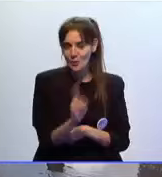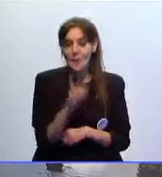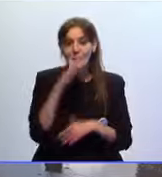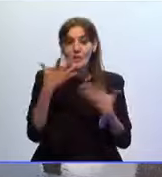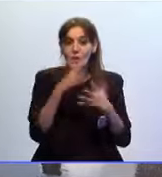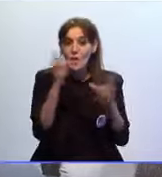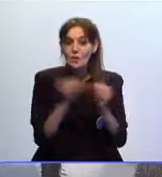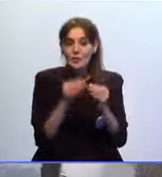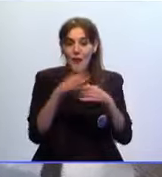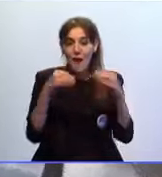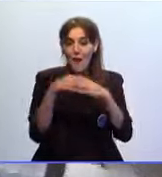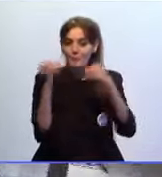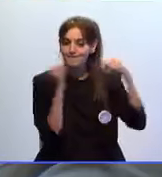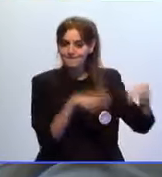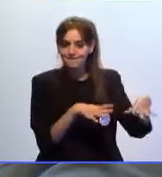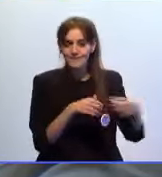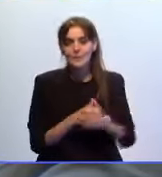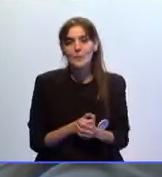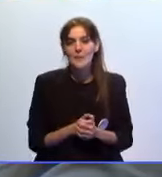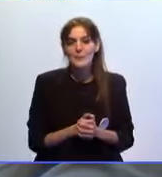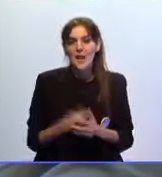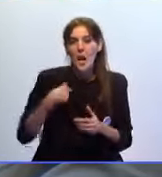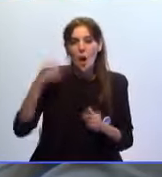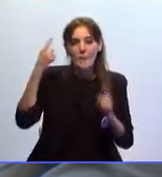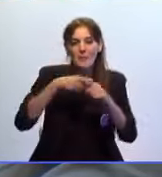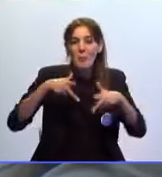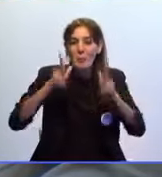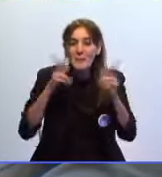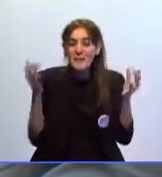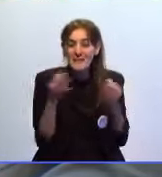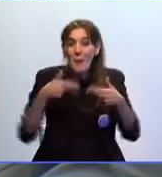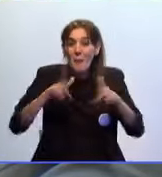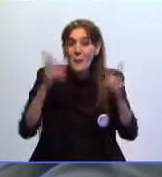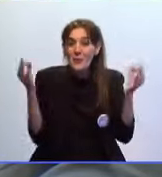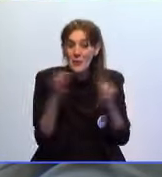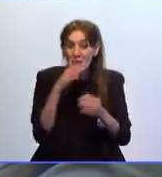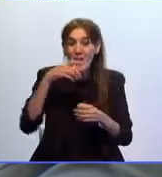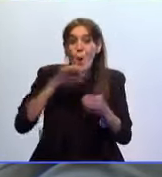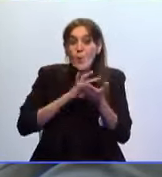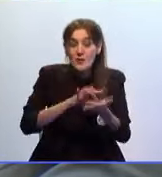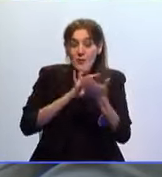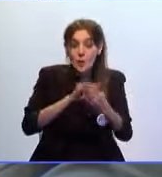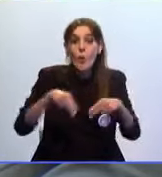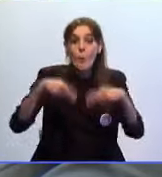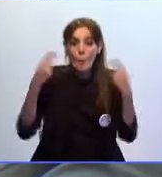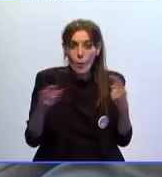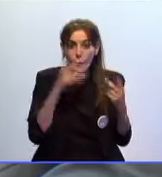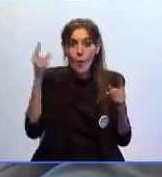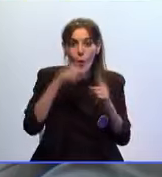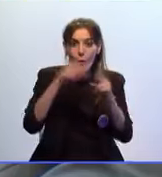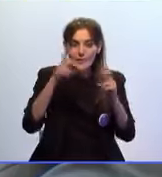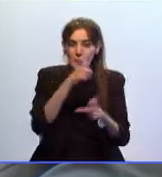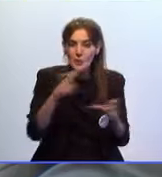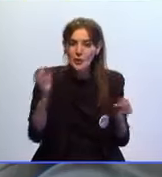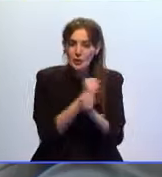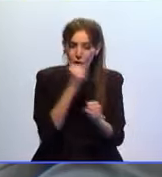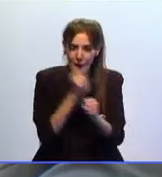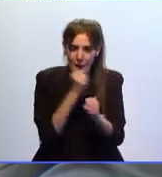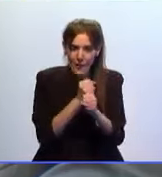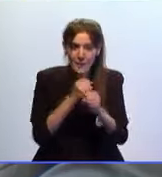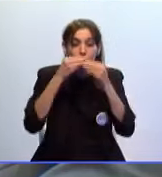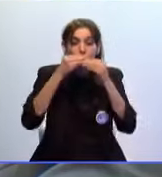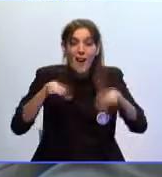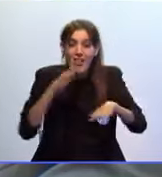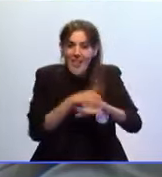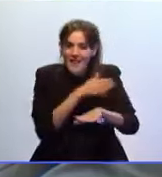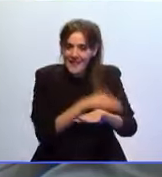por lo que se ha abstenido en la votación. Es que se permita, se permita que un servicio público cuente con trabajadores con antecedentes penales.